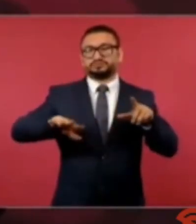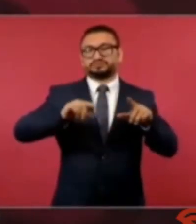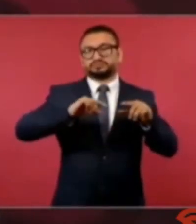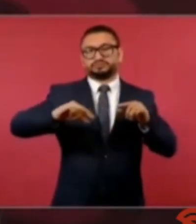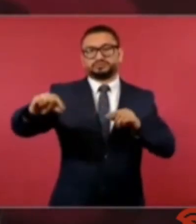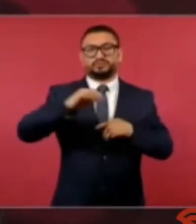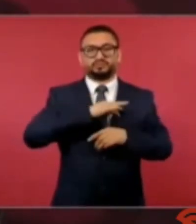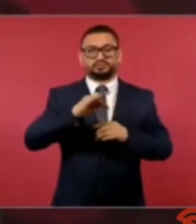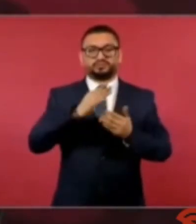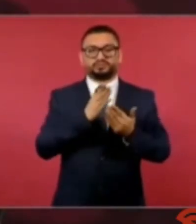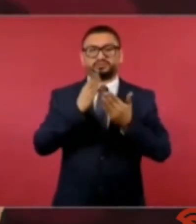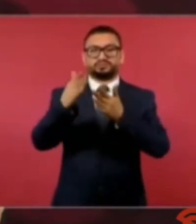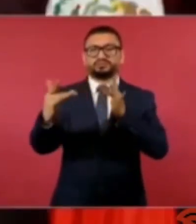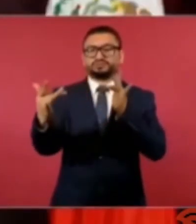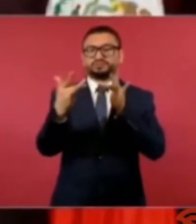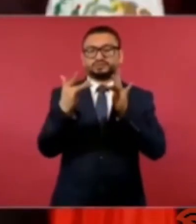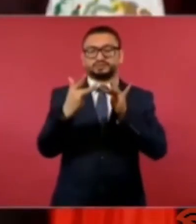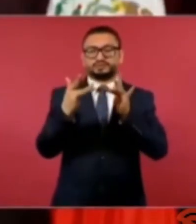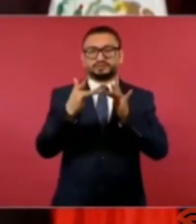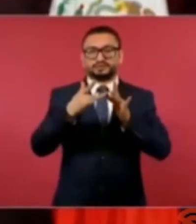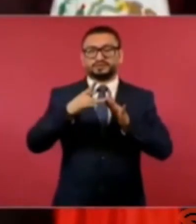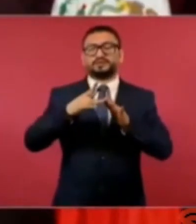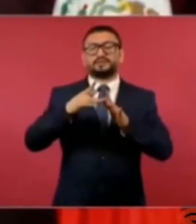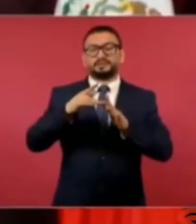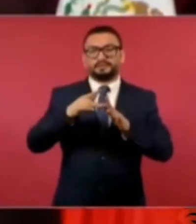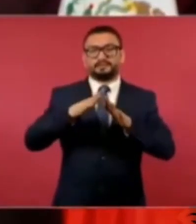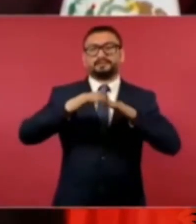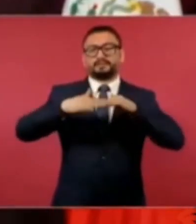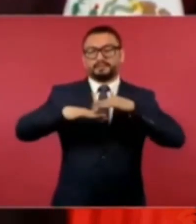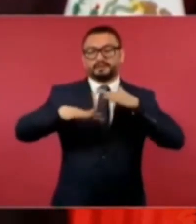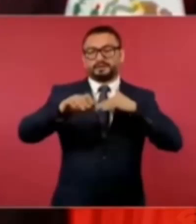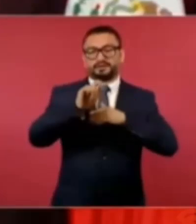para unir el atlántico con el pacífico la marina